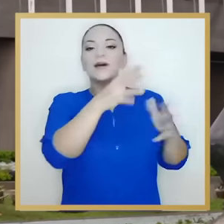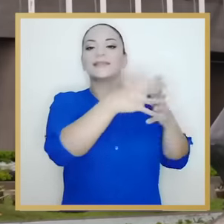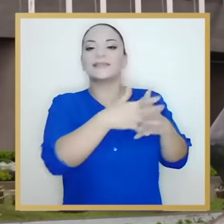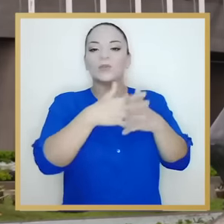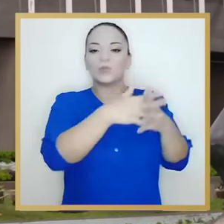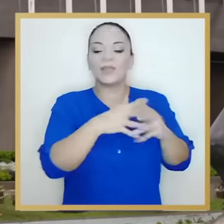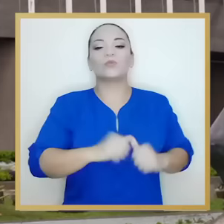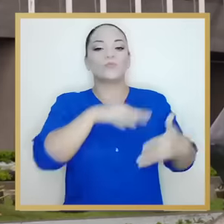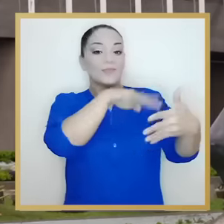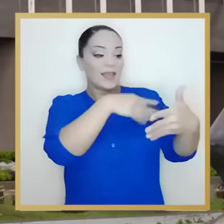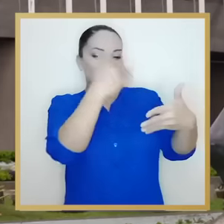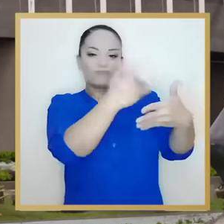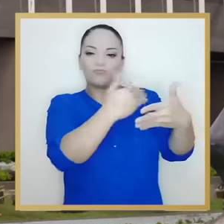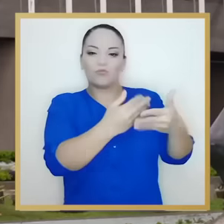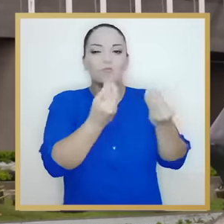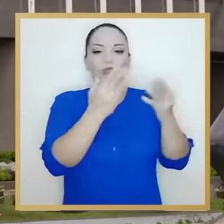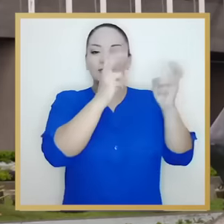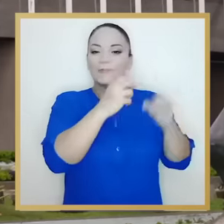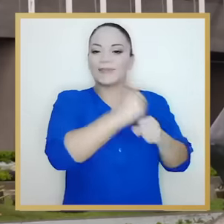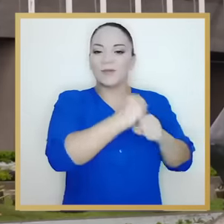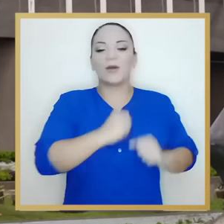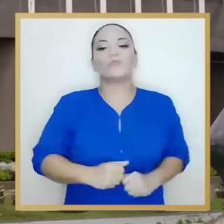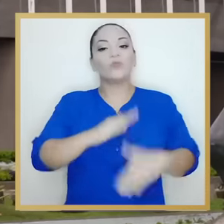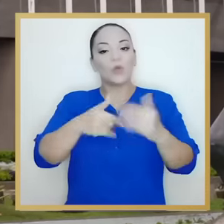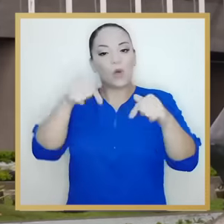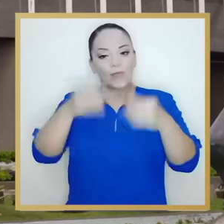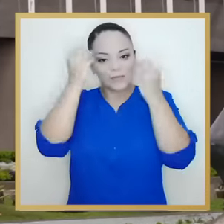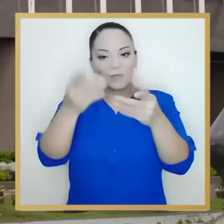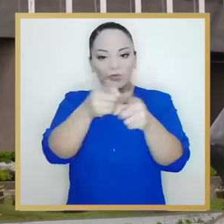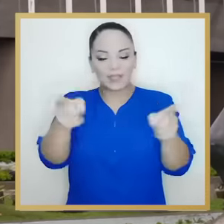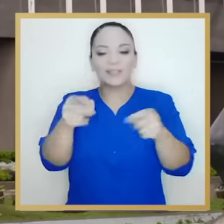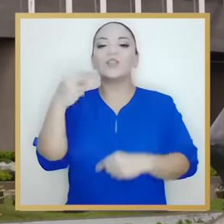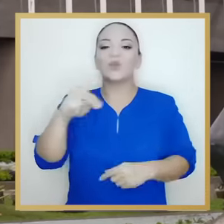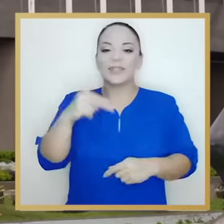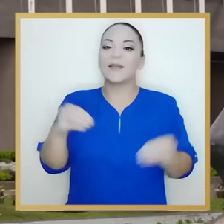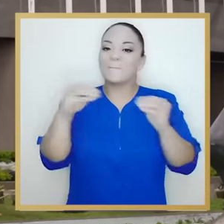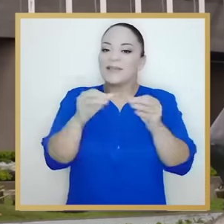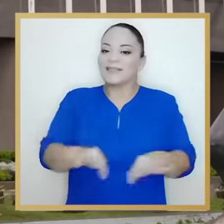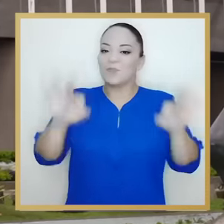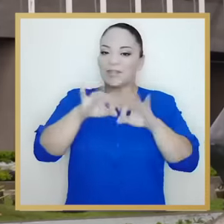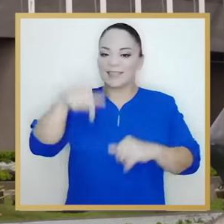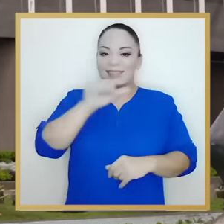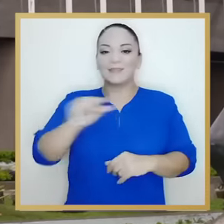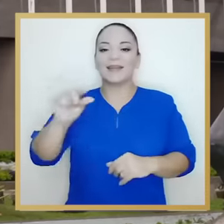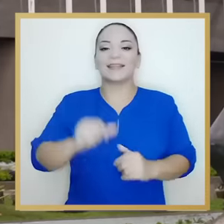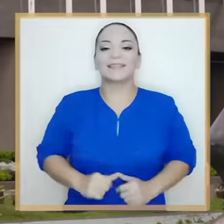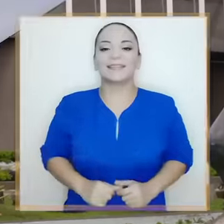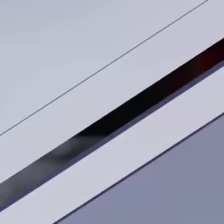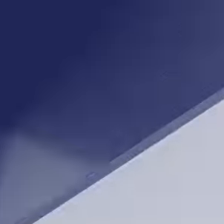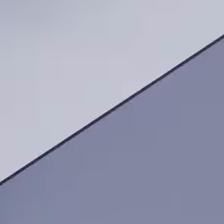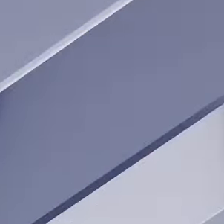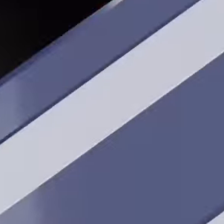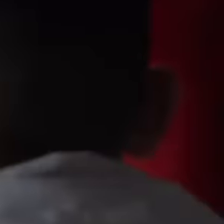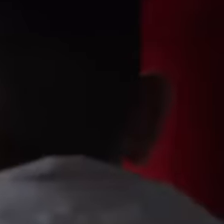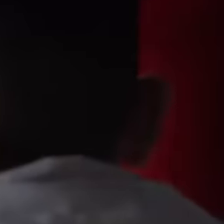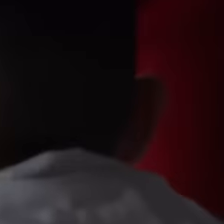por Estados Unidos con una agenda llena de trabajo. Todo esto y más a continuación en las noticias más destacadas de la semana.